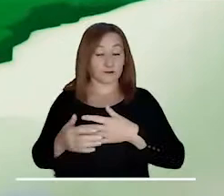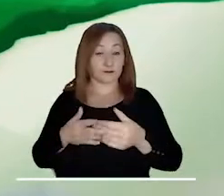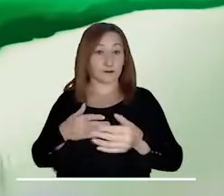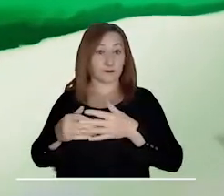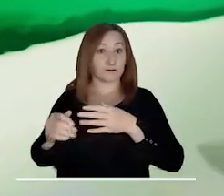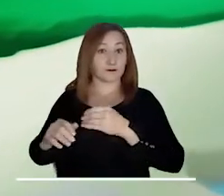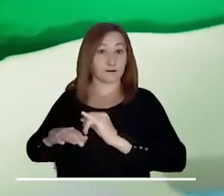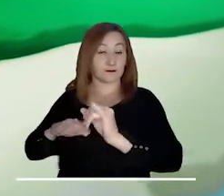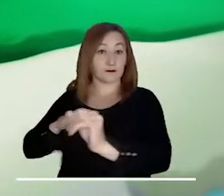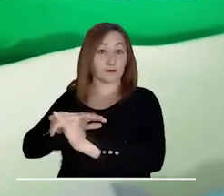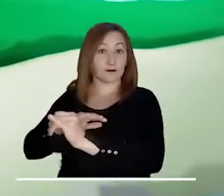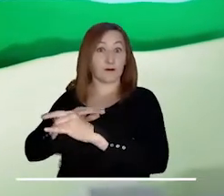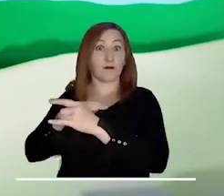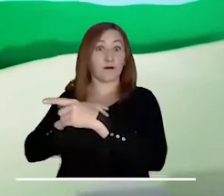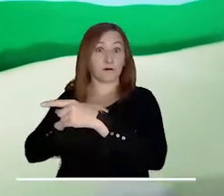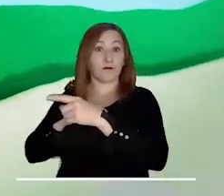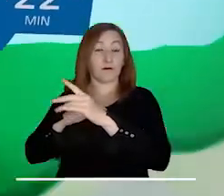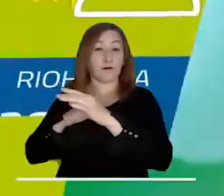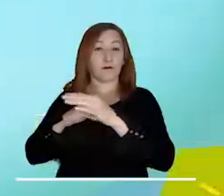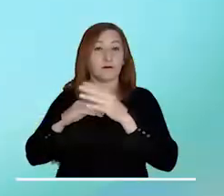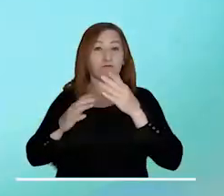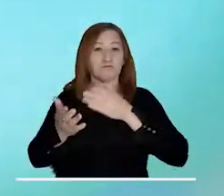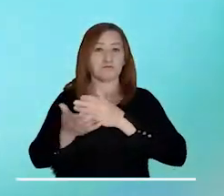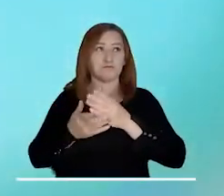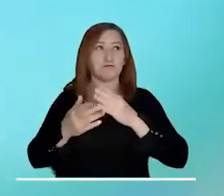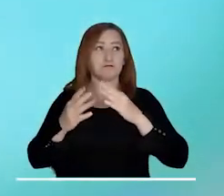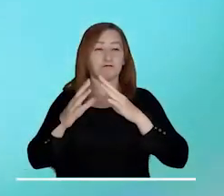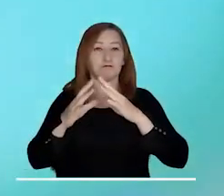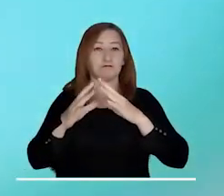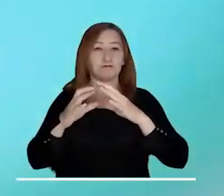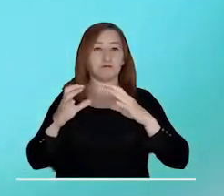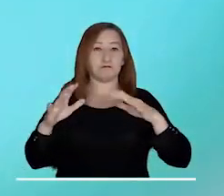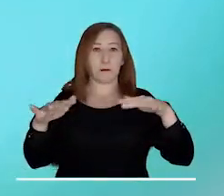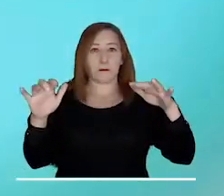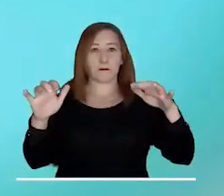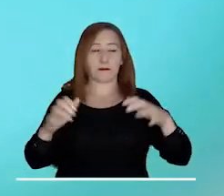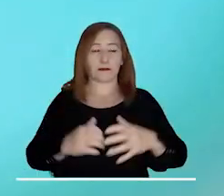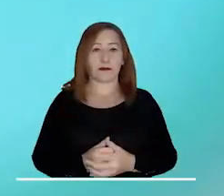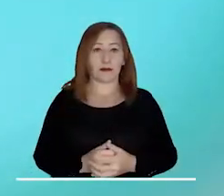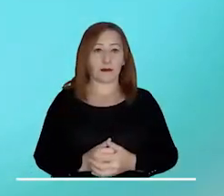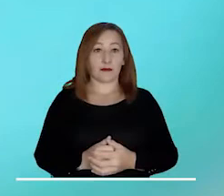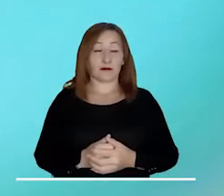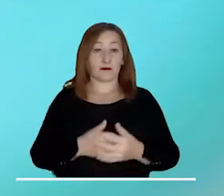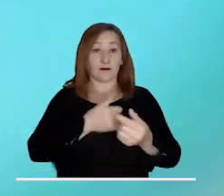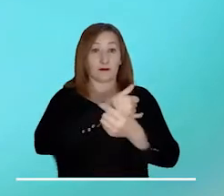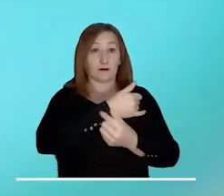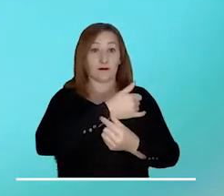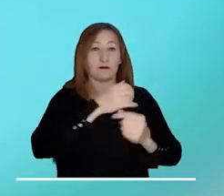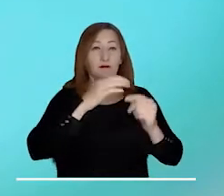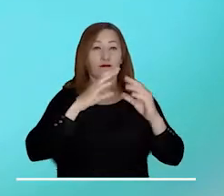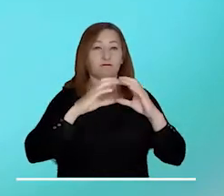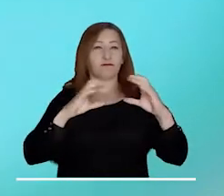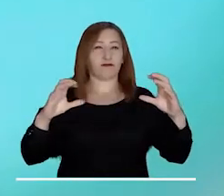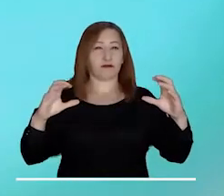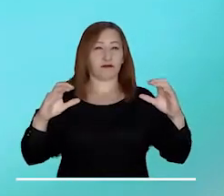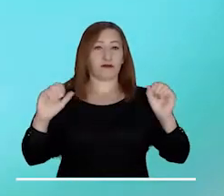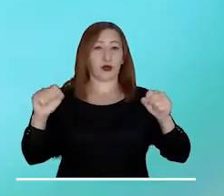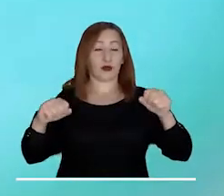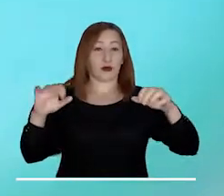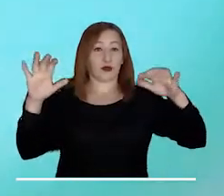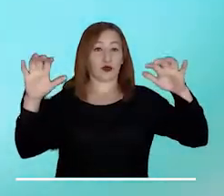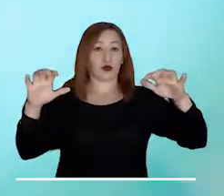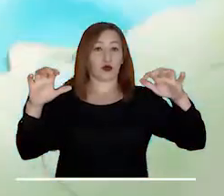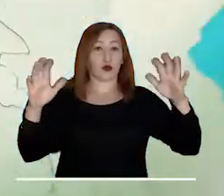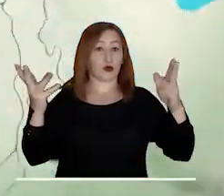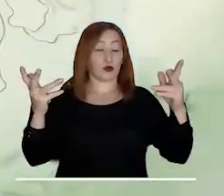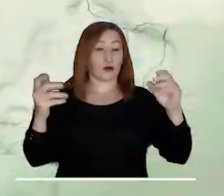cielo parcialmente nublado se estima en el archipiélago de San Andrés y Providencia, donde se mantendría el tiempo seco. Las nubes irán poblando el